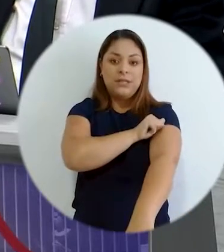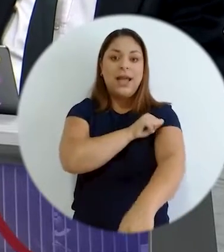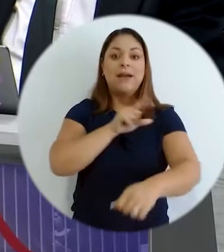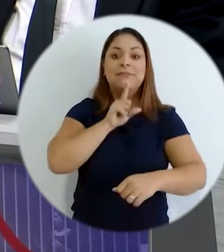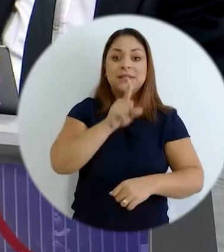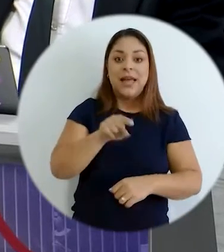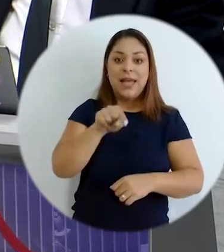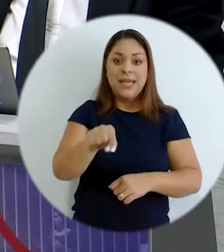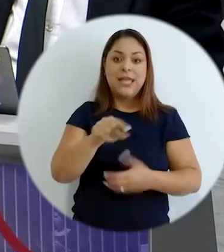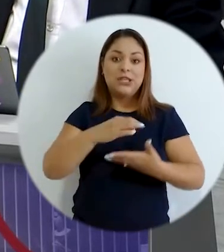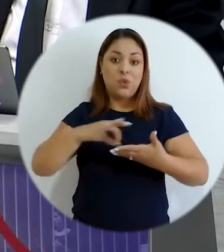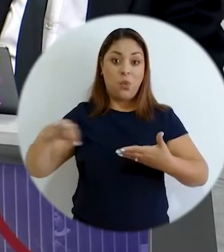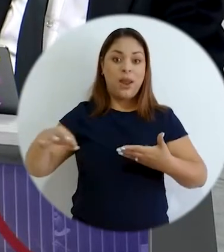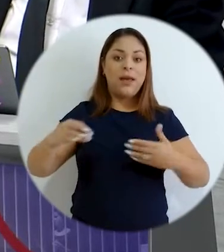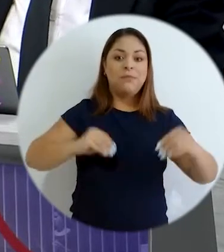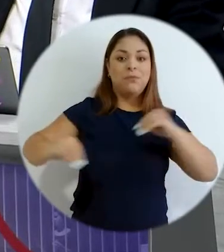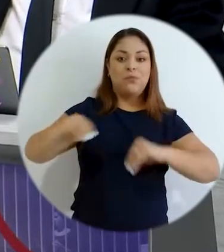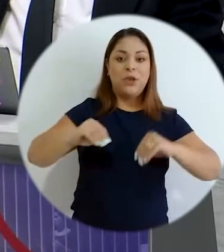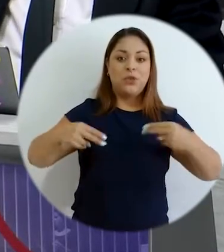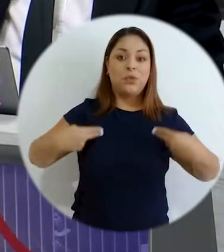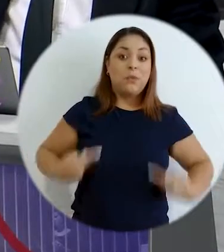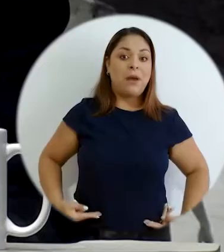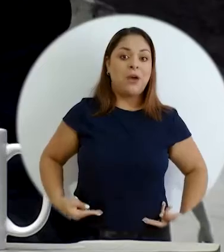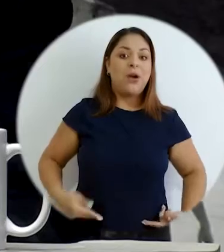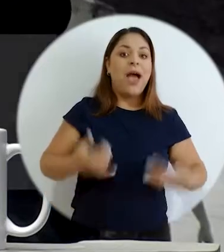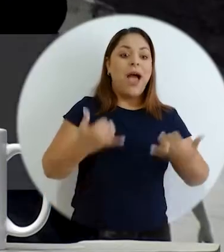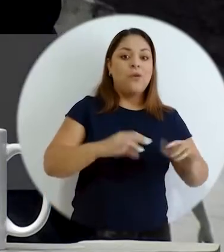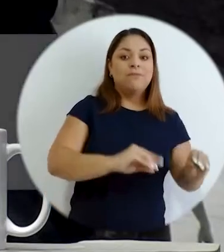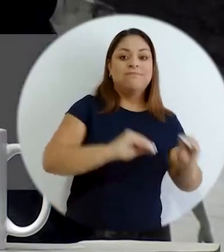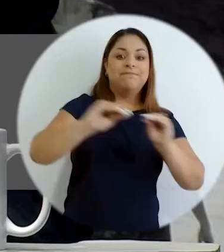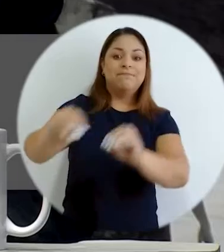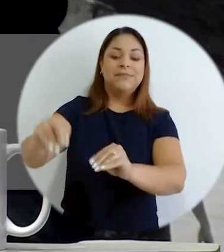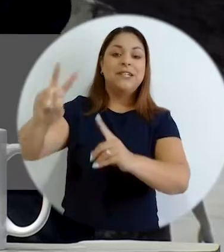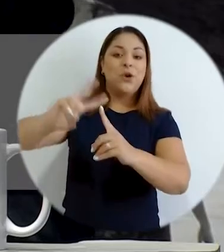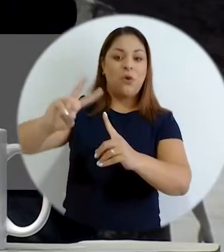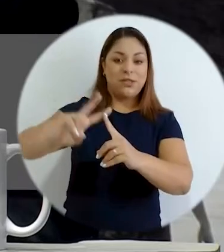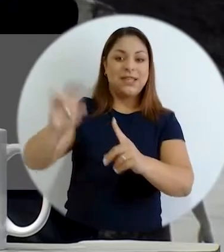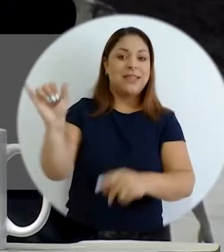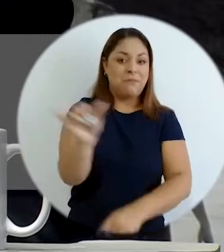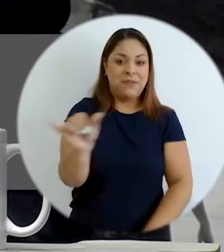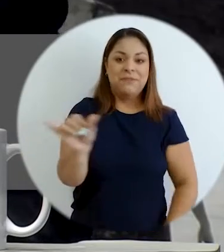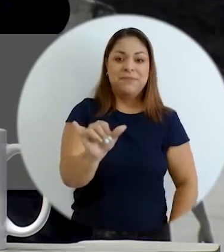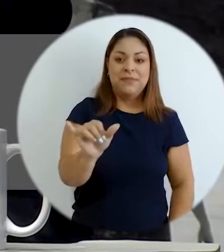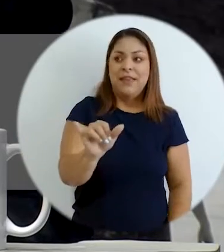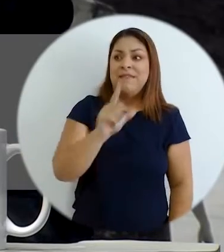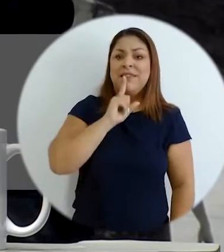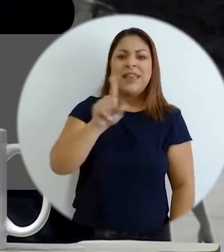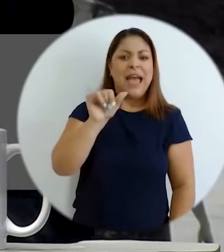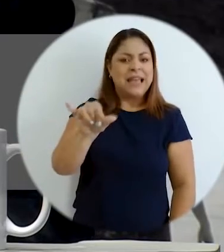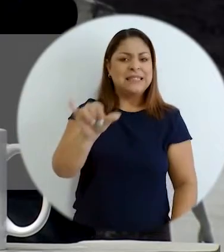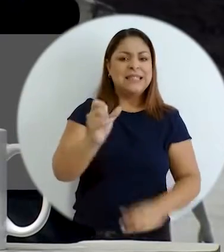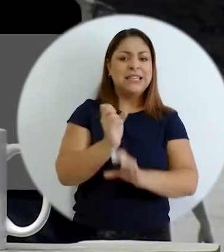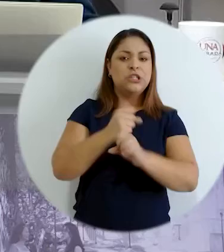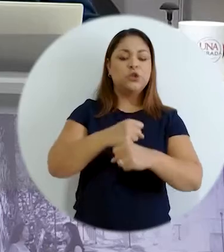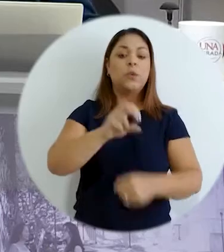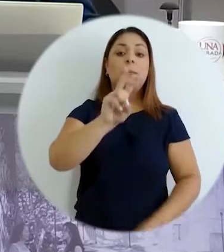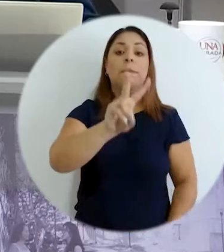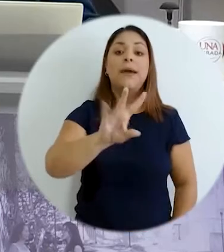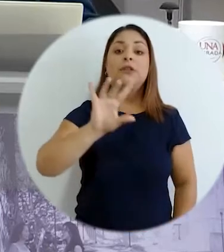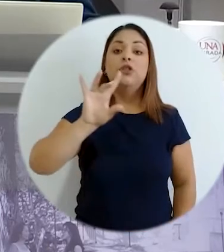escuela en la escuela de movimiento humano hoy está funcionando en Nicoya y así hemos creado Maribel 28